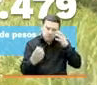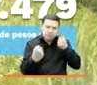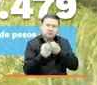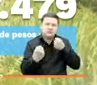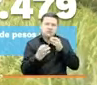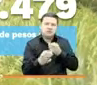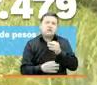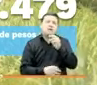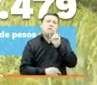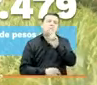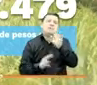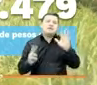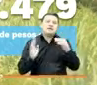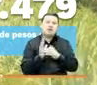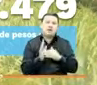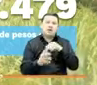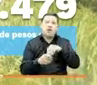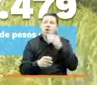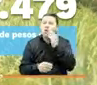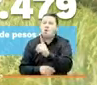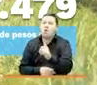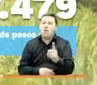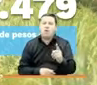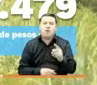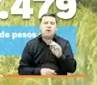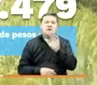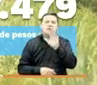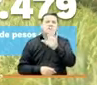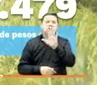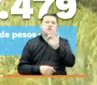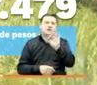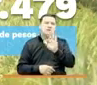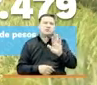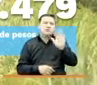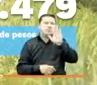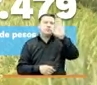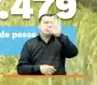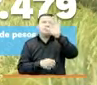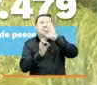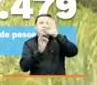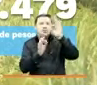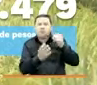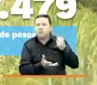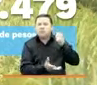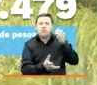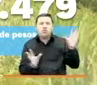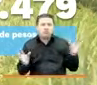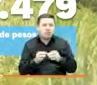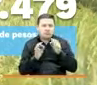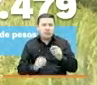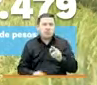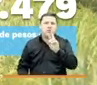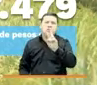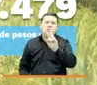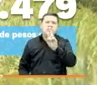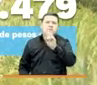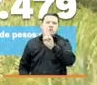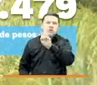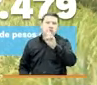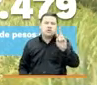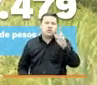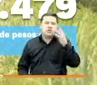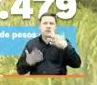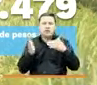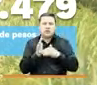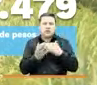mil hogares ubicados en 53 municipios PDETs con una inversión de 215 mil